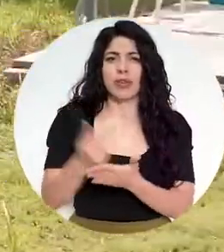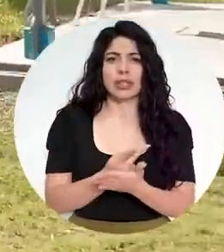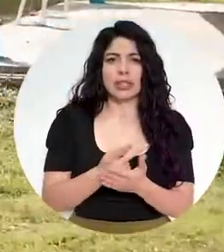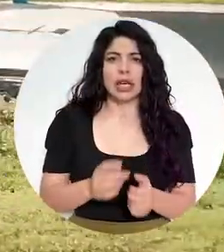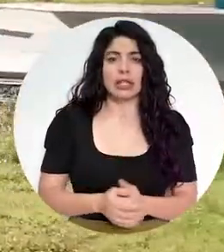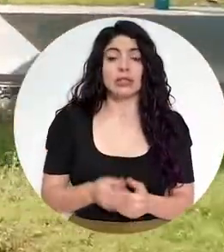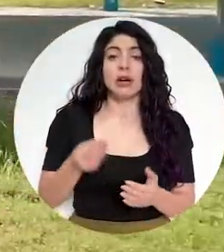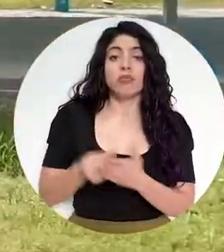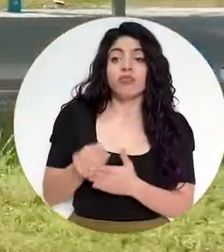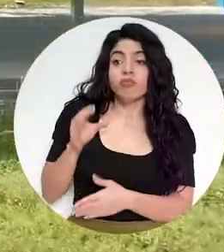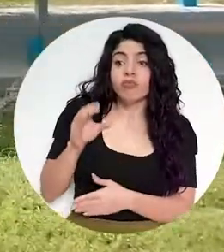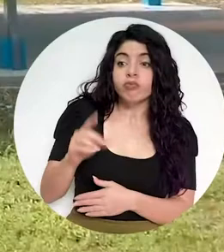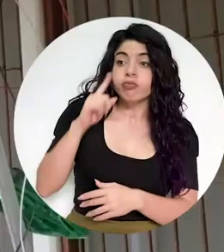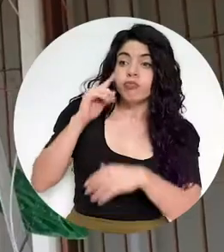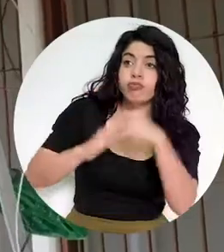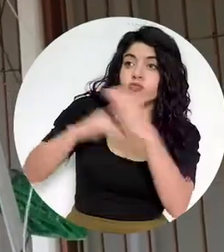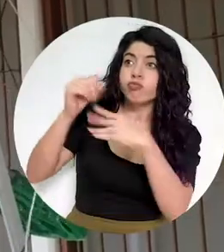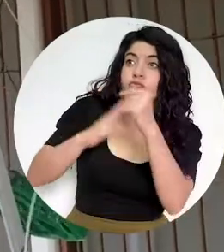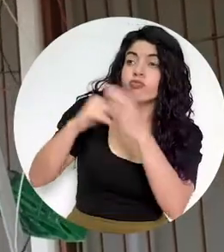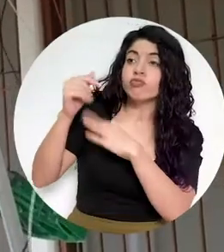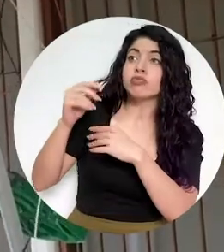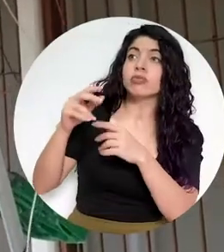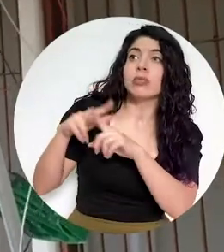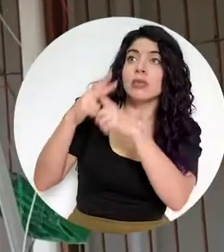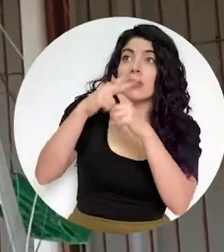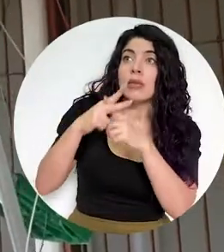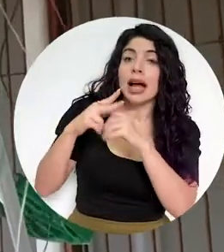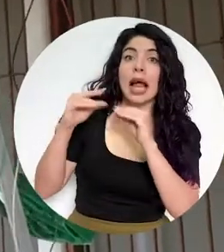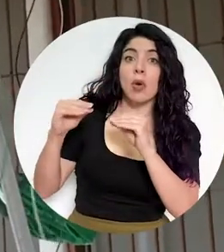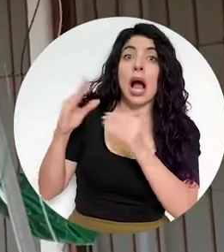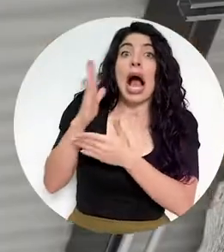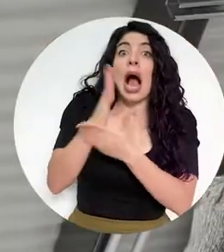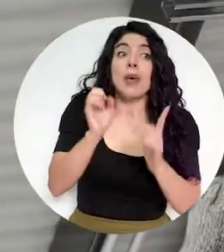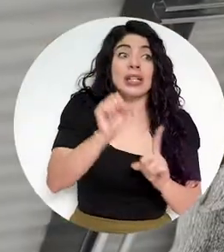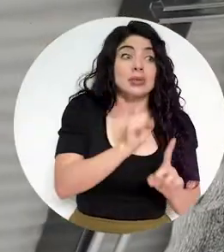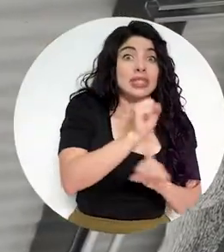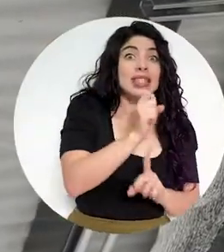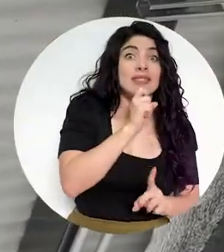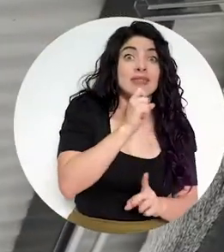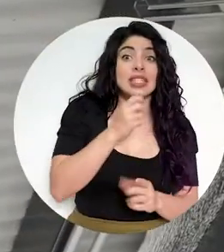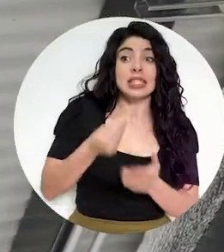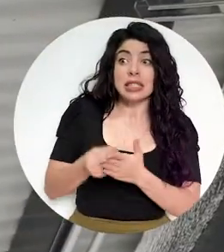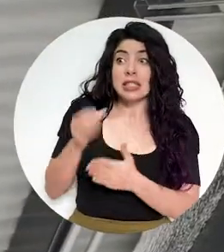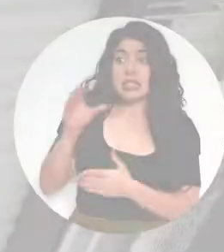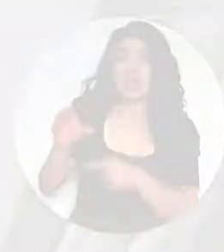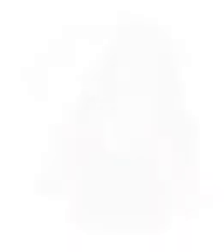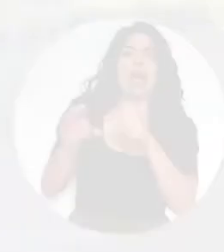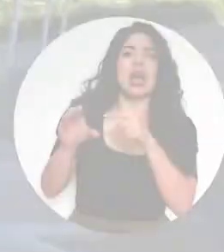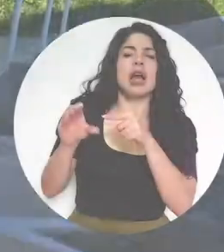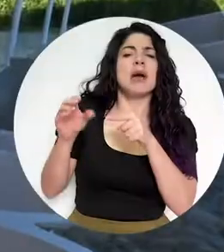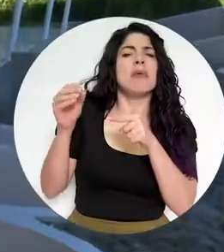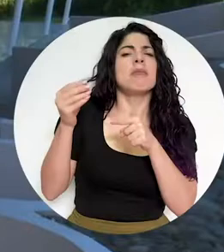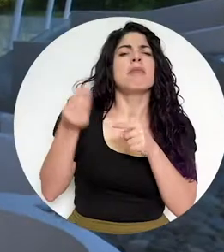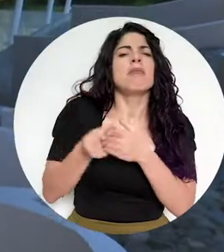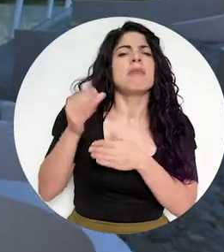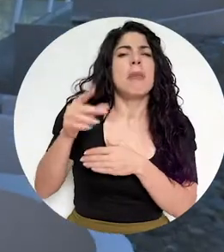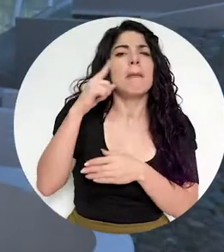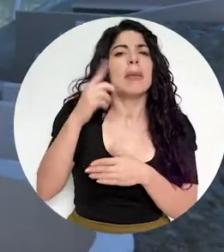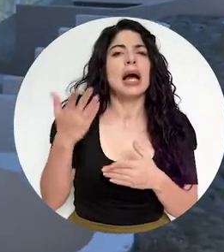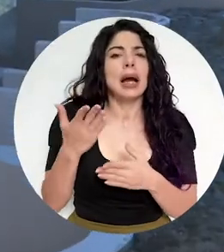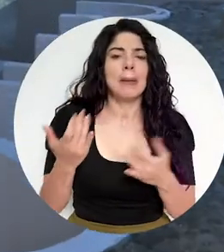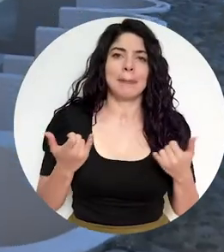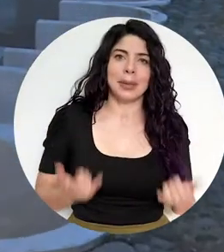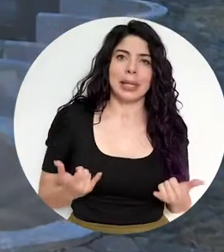todas las provincias. Invertir en infraestructura educativa aún en tiempos difíciles es invertir